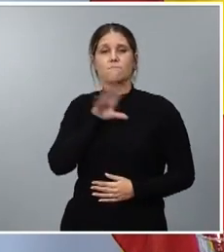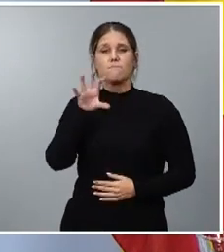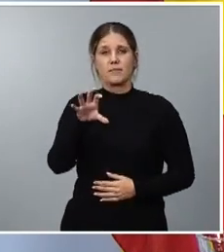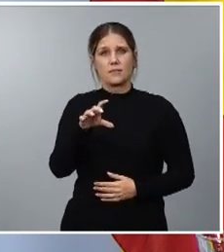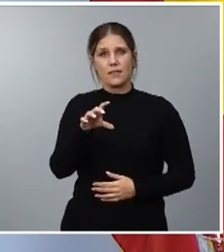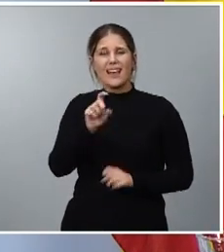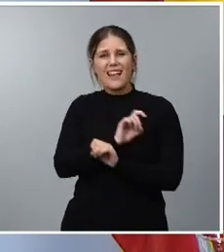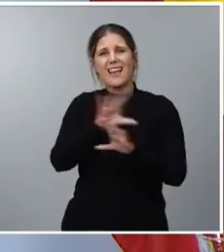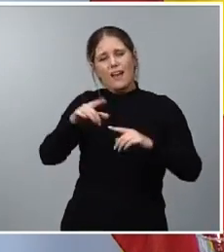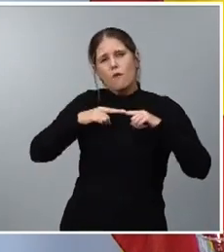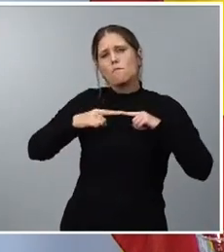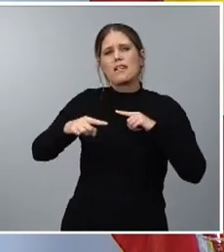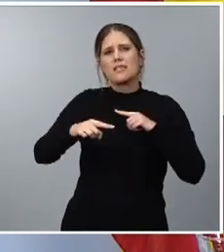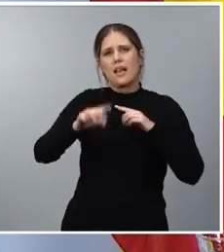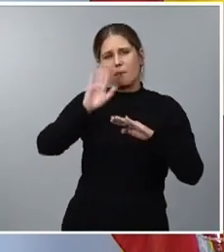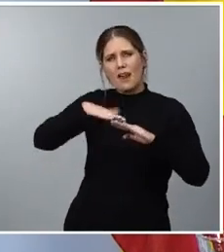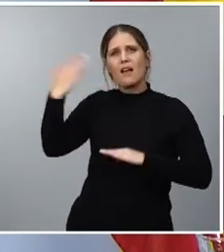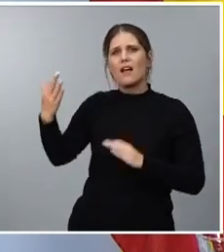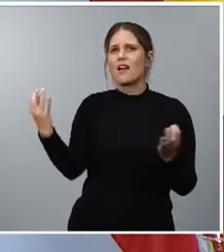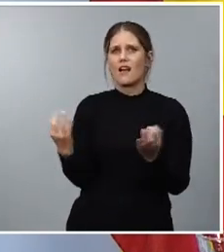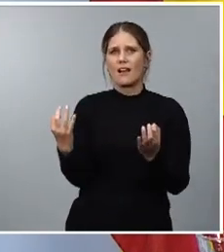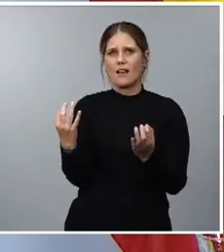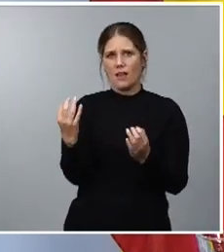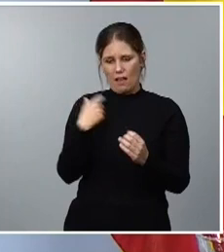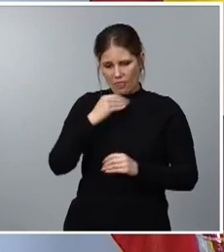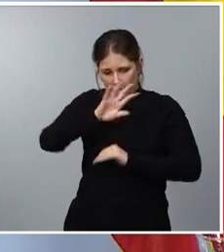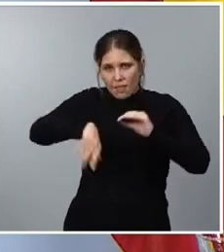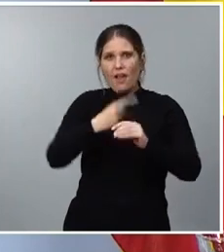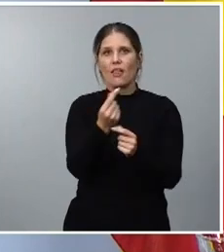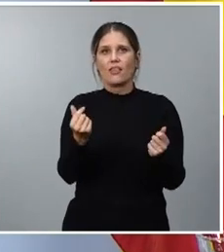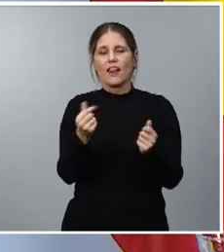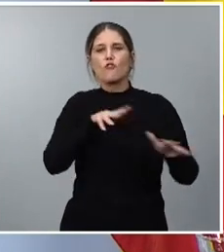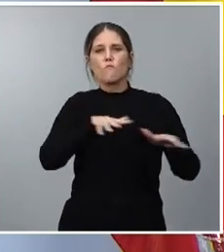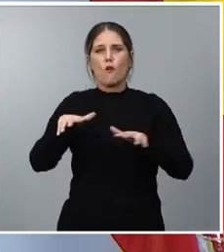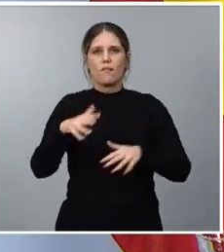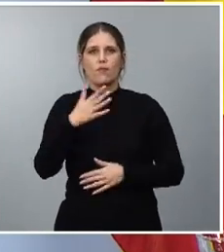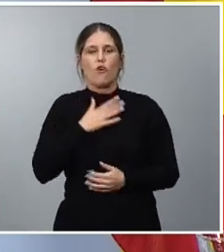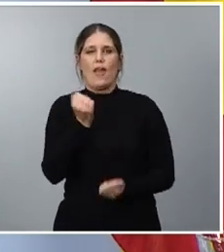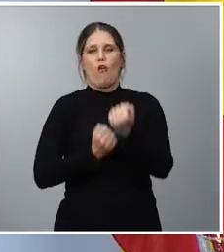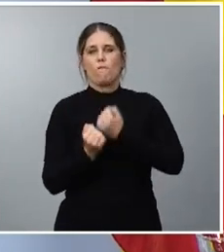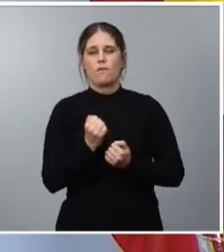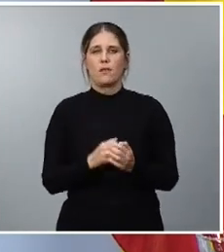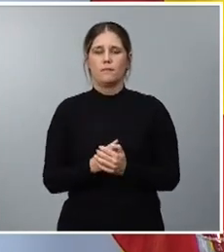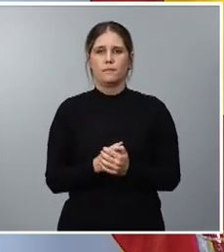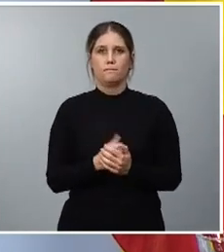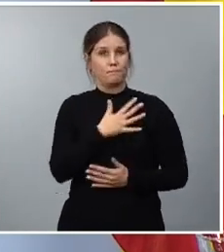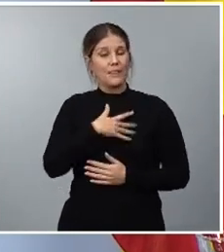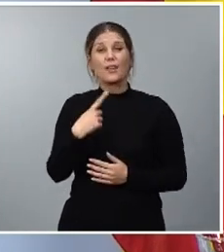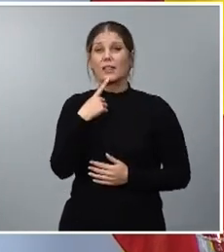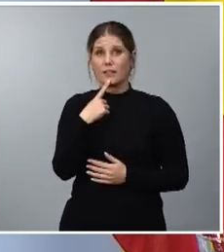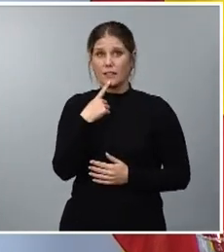mensaje de cara al exterior sobre la solvencia y el dinamismo de nuestra economía. Es decir,